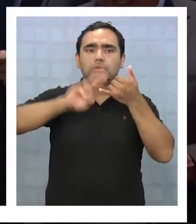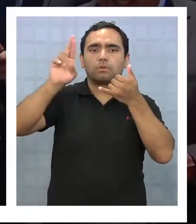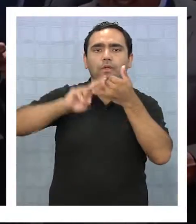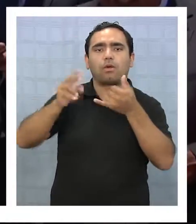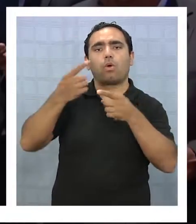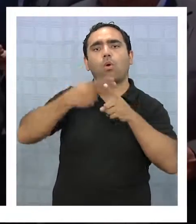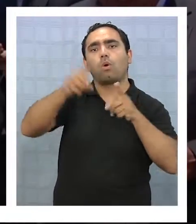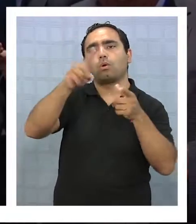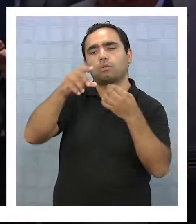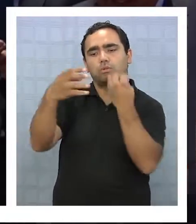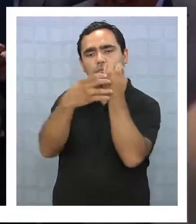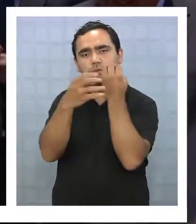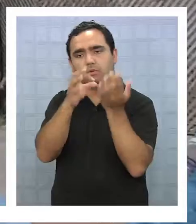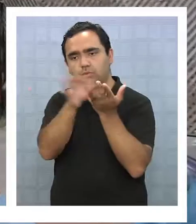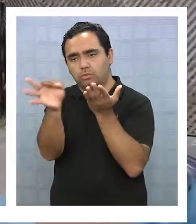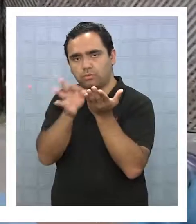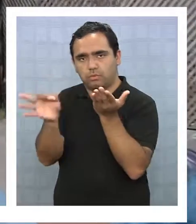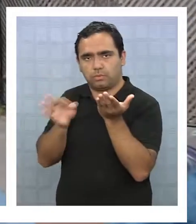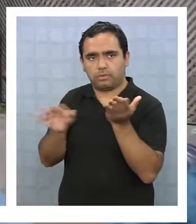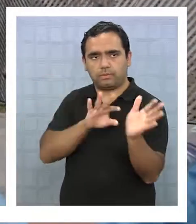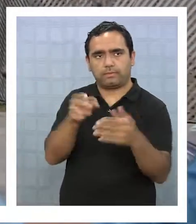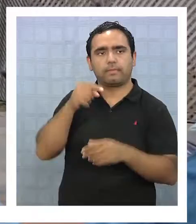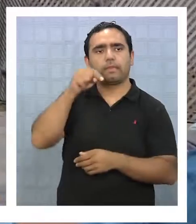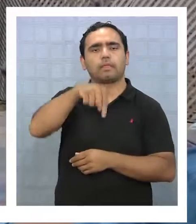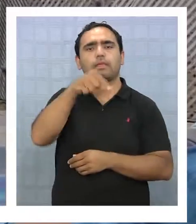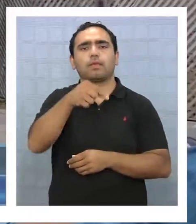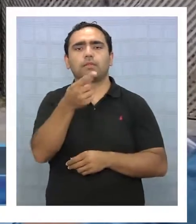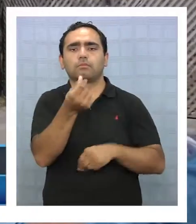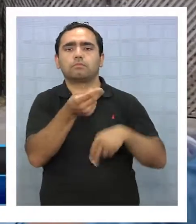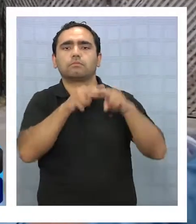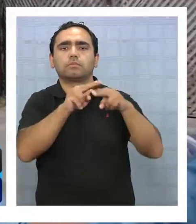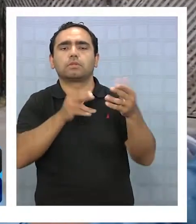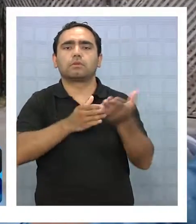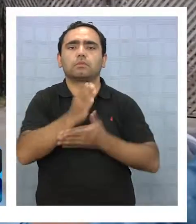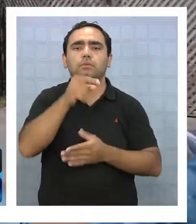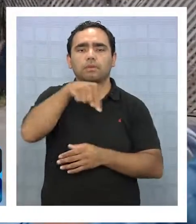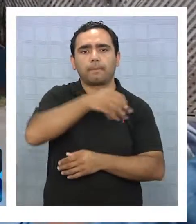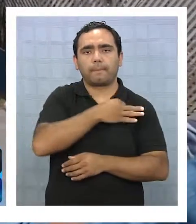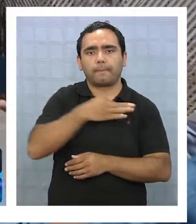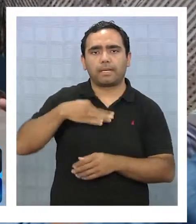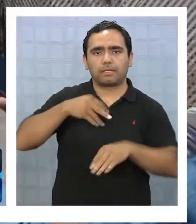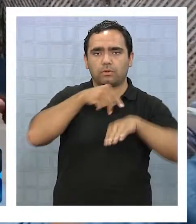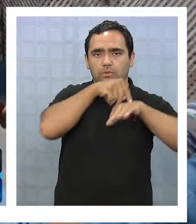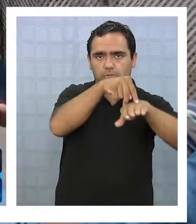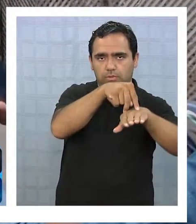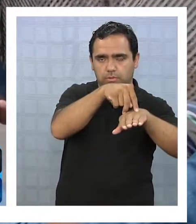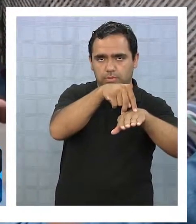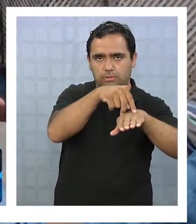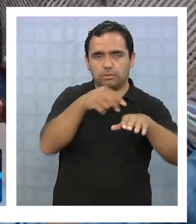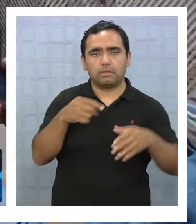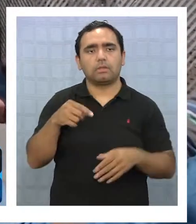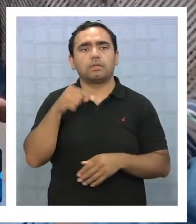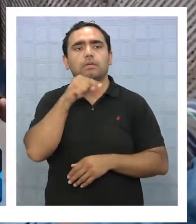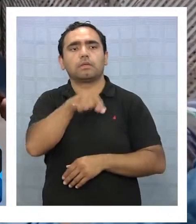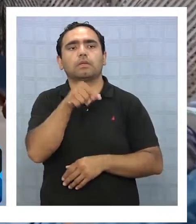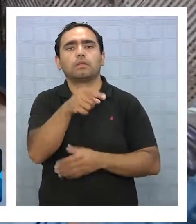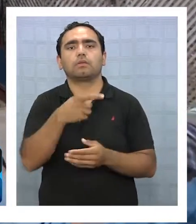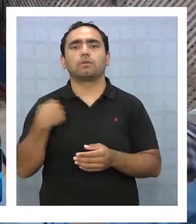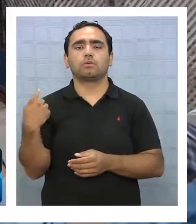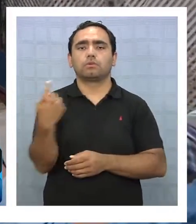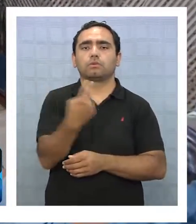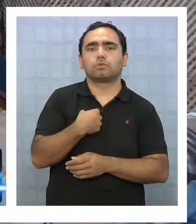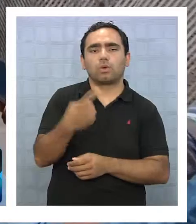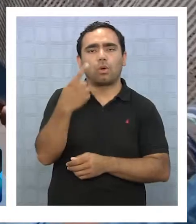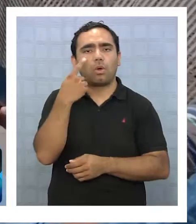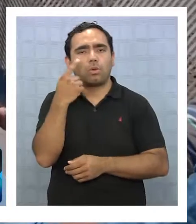comunas. Bueno, estos montos son sectoriales, este monto, el proyecto inicial es sectorial, es decir, es del Ministerio de Transporte, y en esa ocasión nos sirvió a nosotros